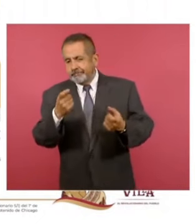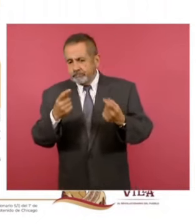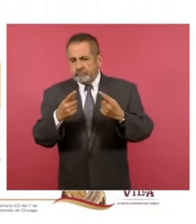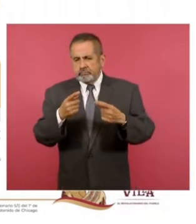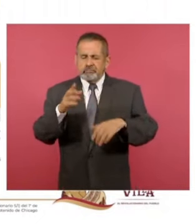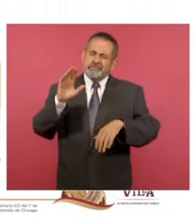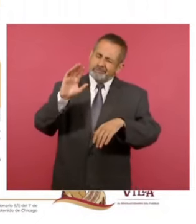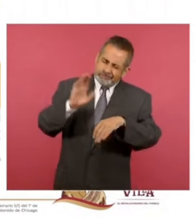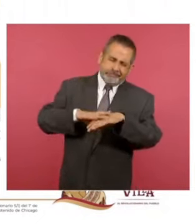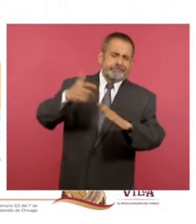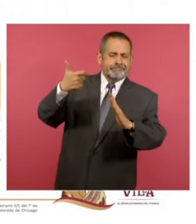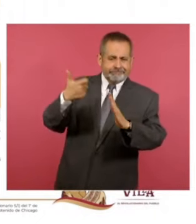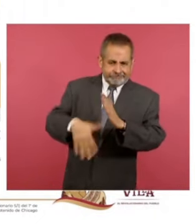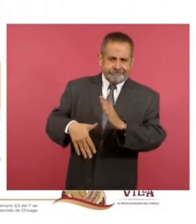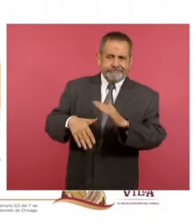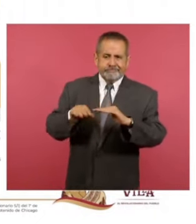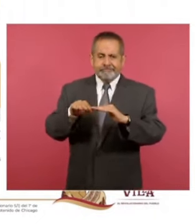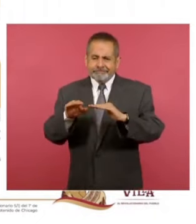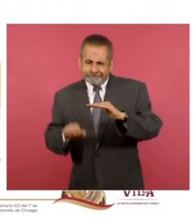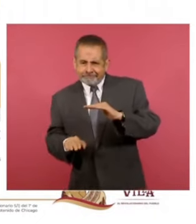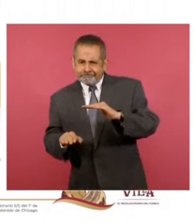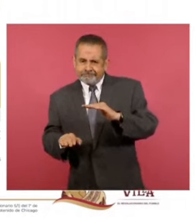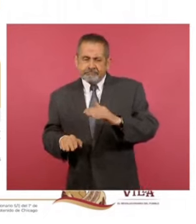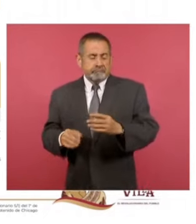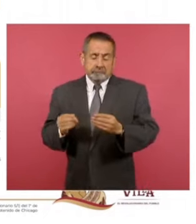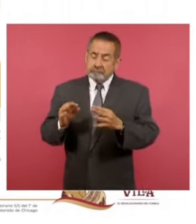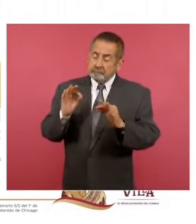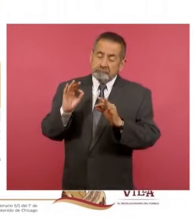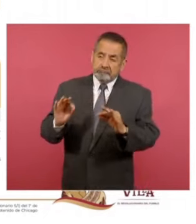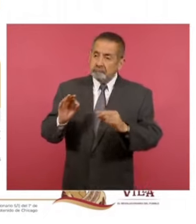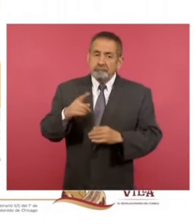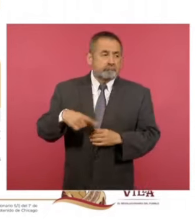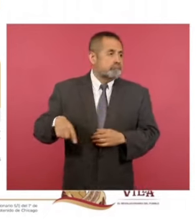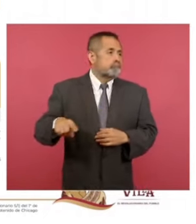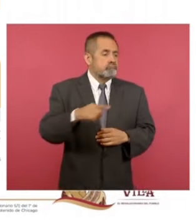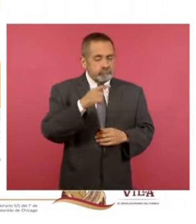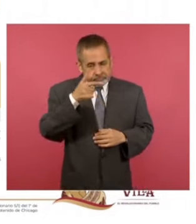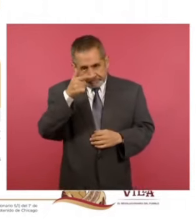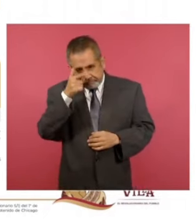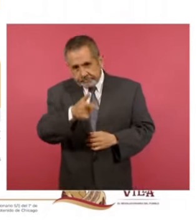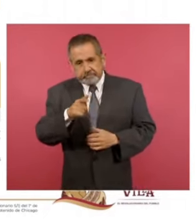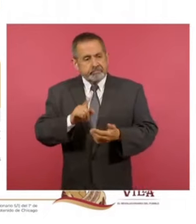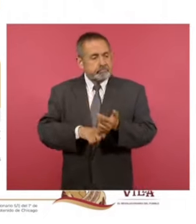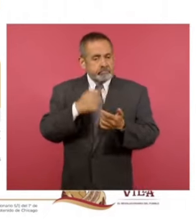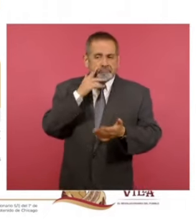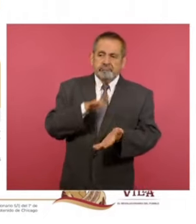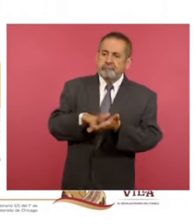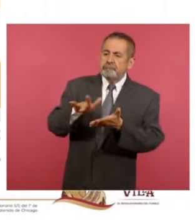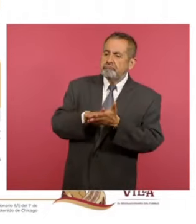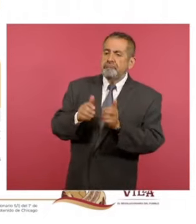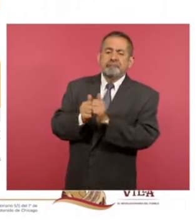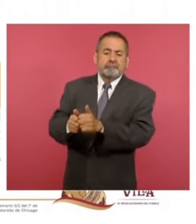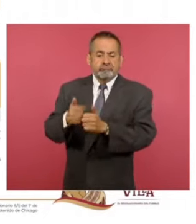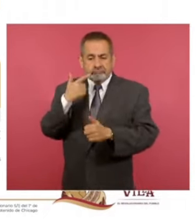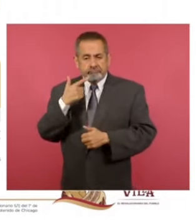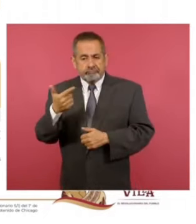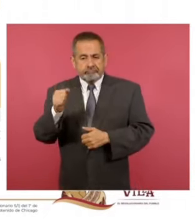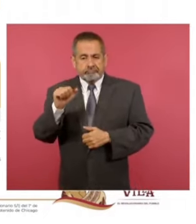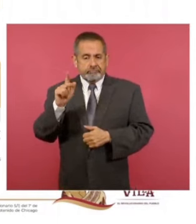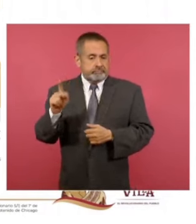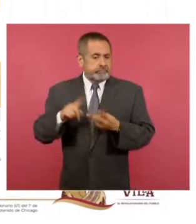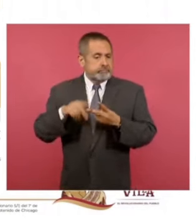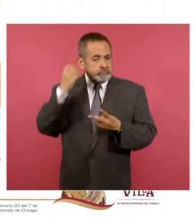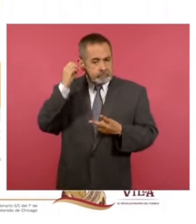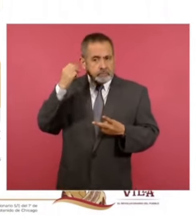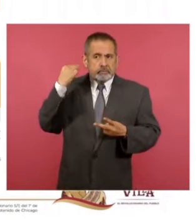de los consumidores, dando por abajo de ese precio máximo, encontramos aliados de los consumidores del gas LP en